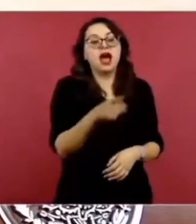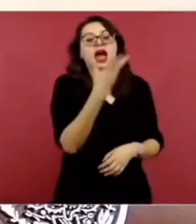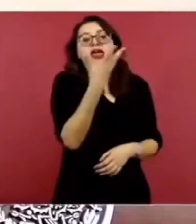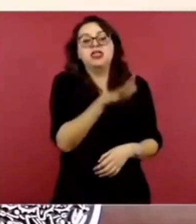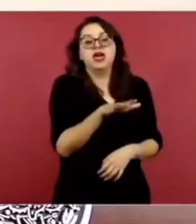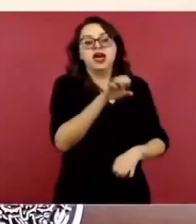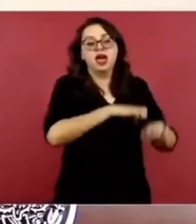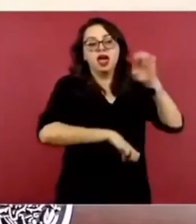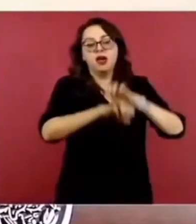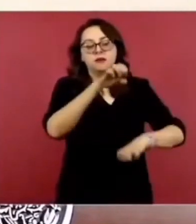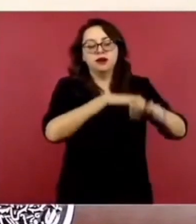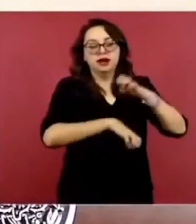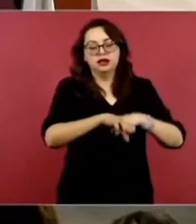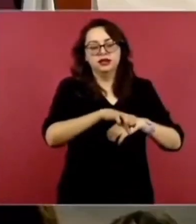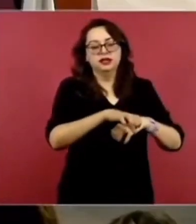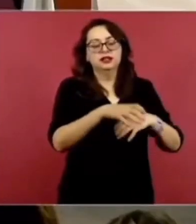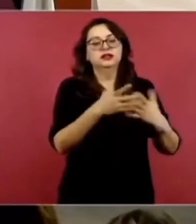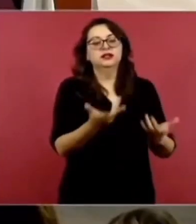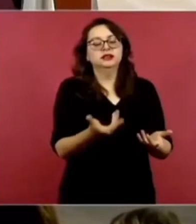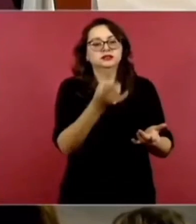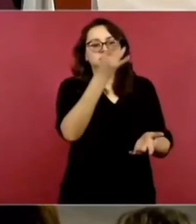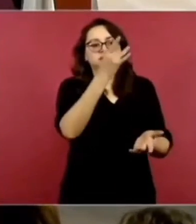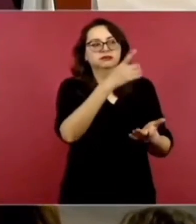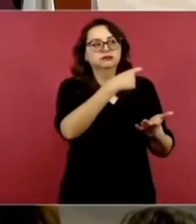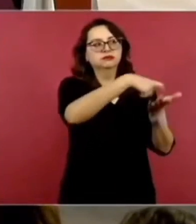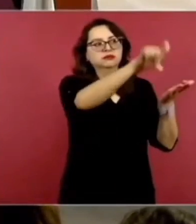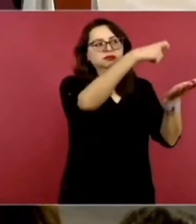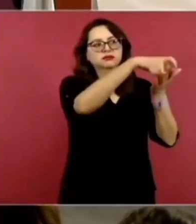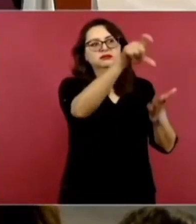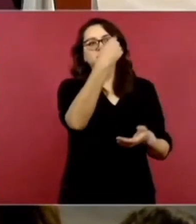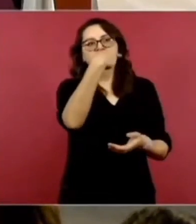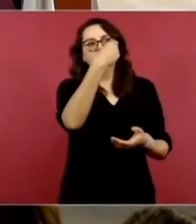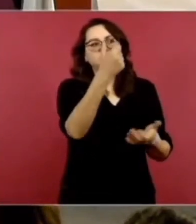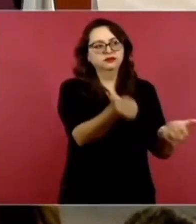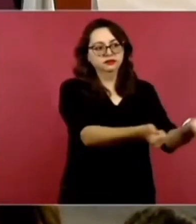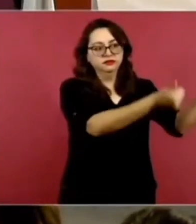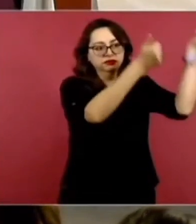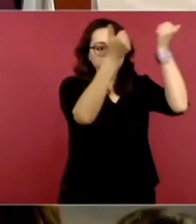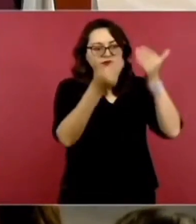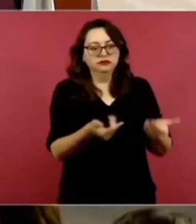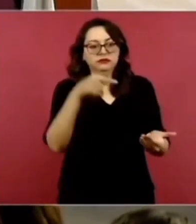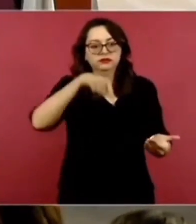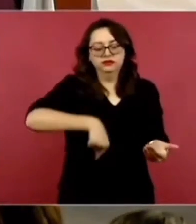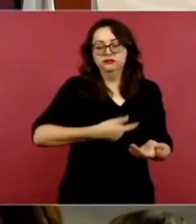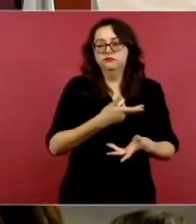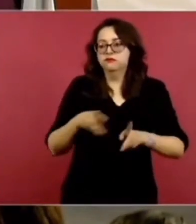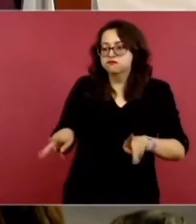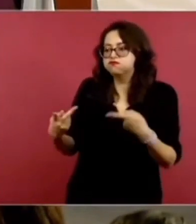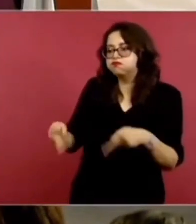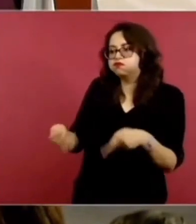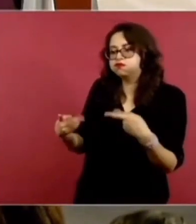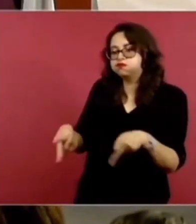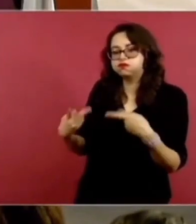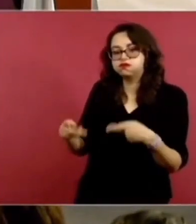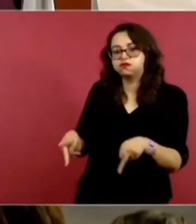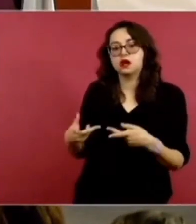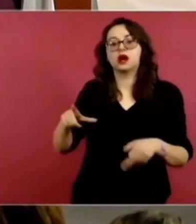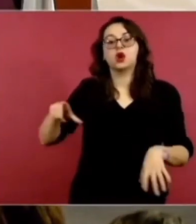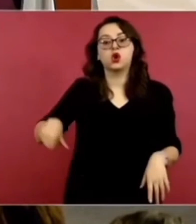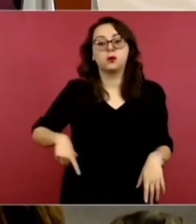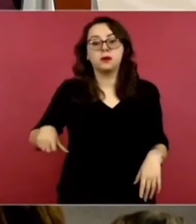farmacéuticas, 10 empresas distribuidoras vinculadas al poder,